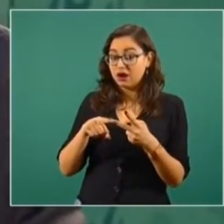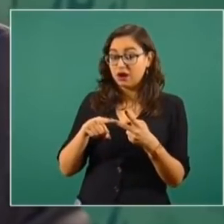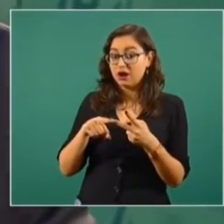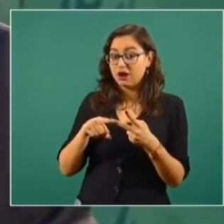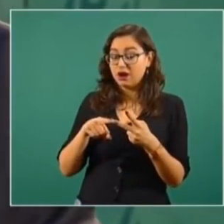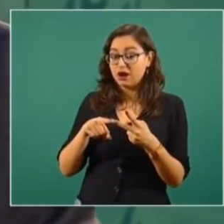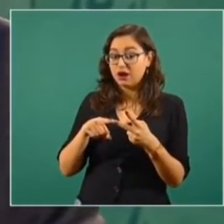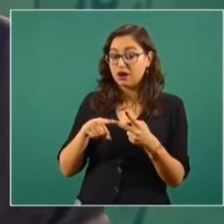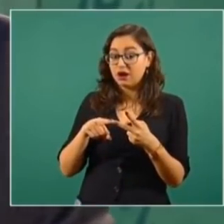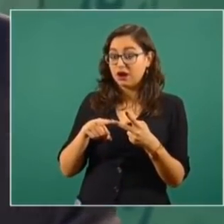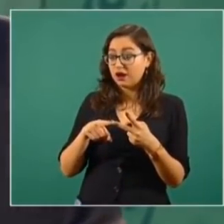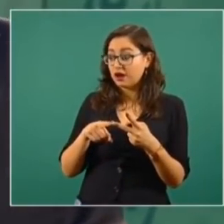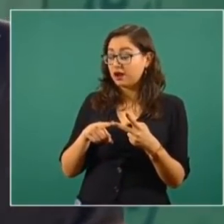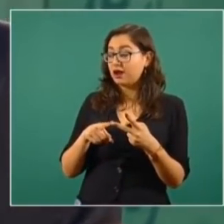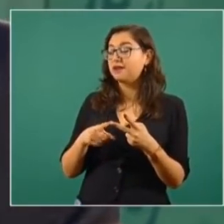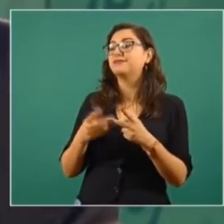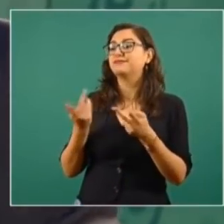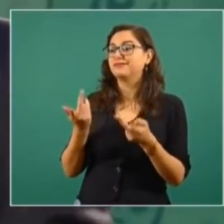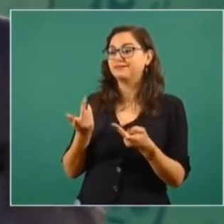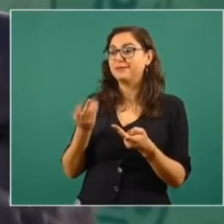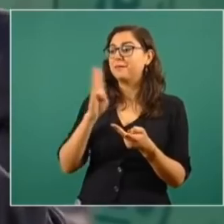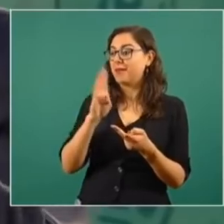los cabos,